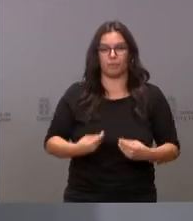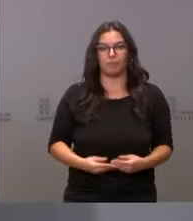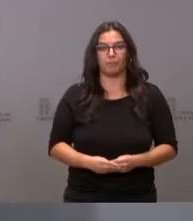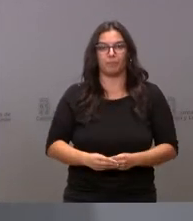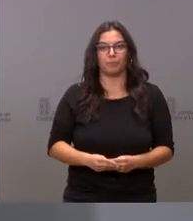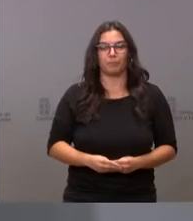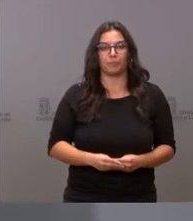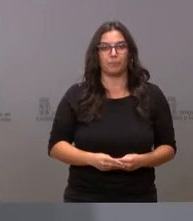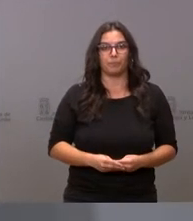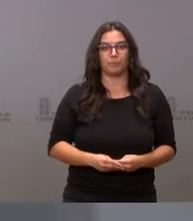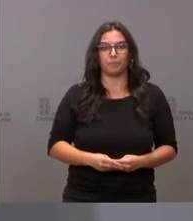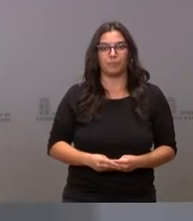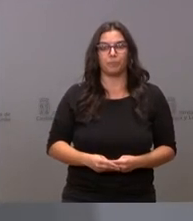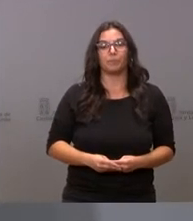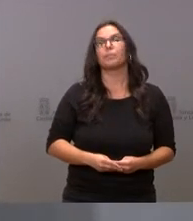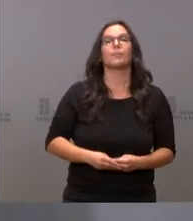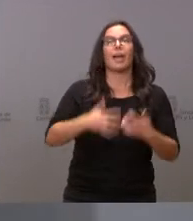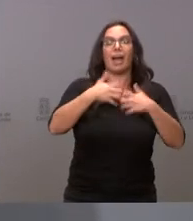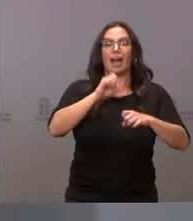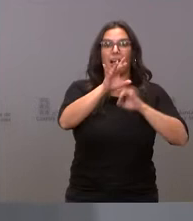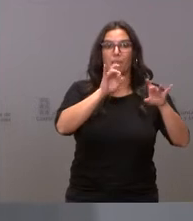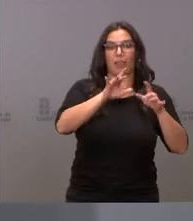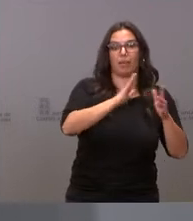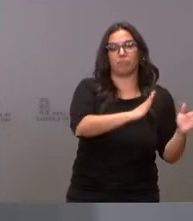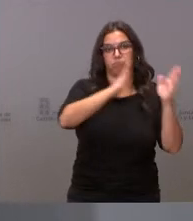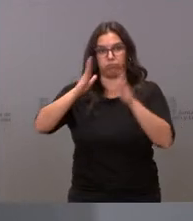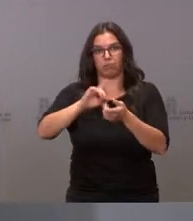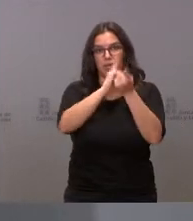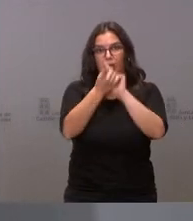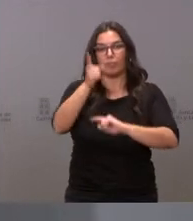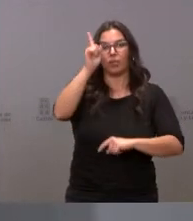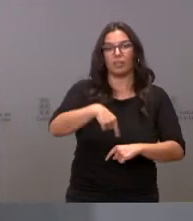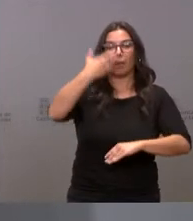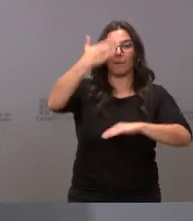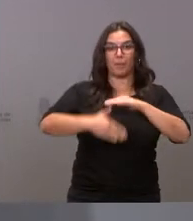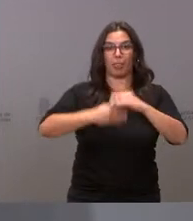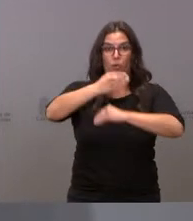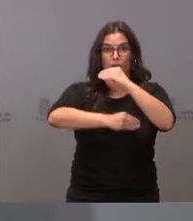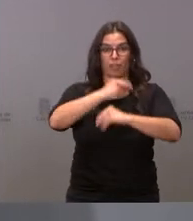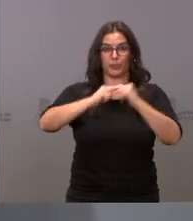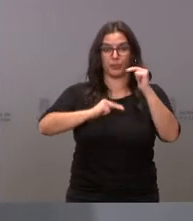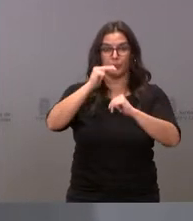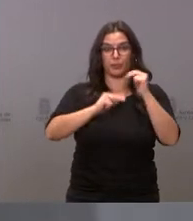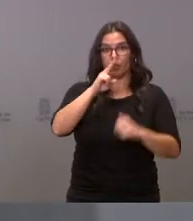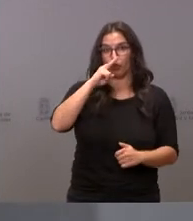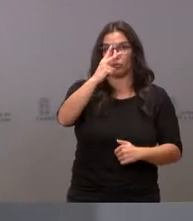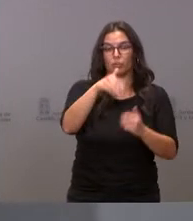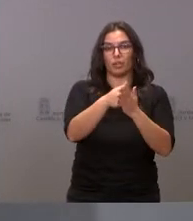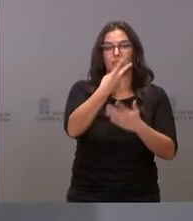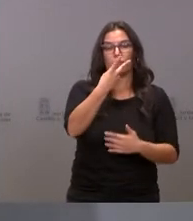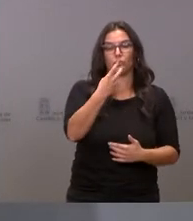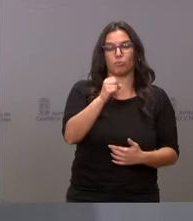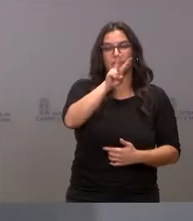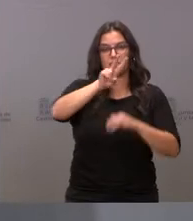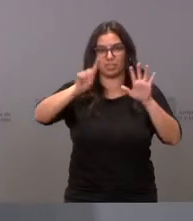Se trata de un cambio de emplazamiento de la almacén de componentes y un incremento del plazo de ejecución en dos años que se prorroga hasta el 2026.